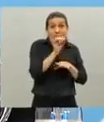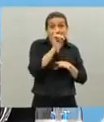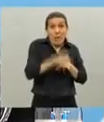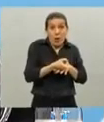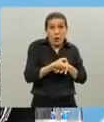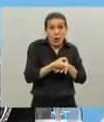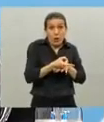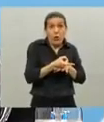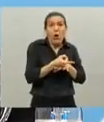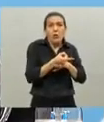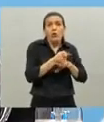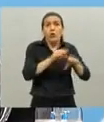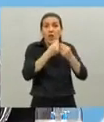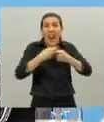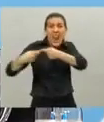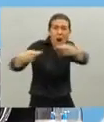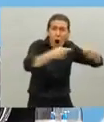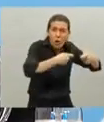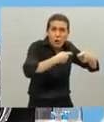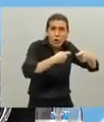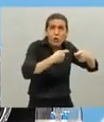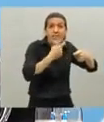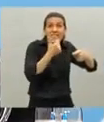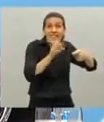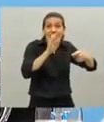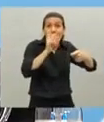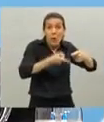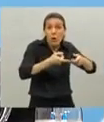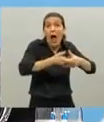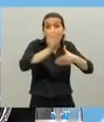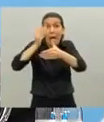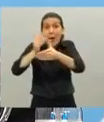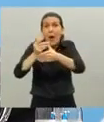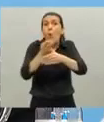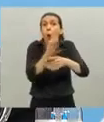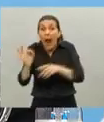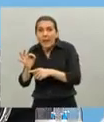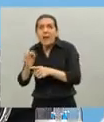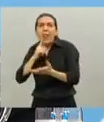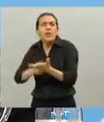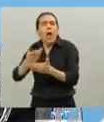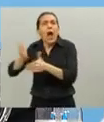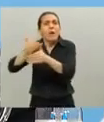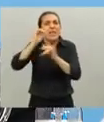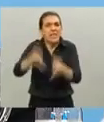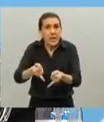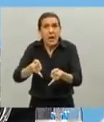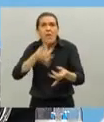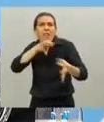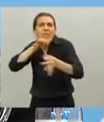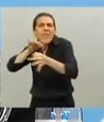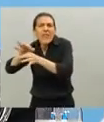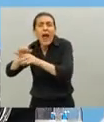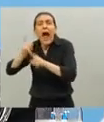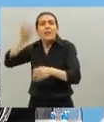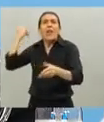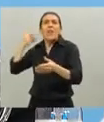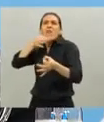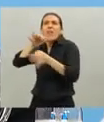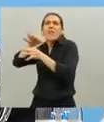funcionar el 40% y ese 40% que funcionó vendió el 30% de lo que vendía